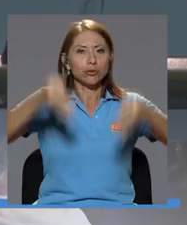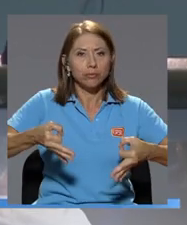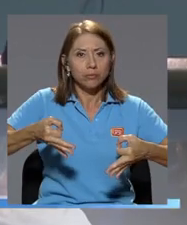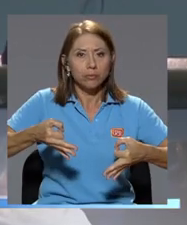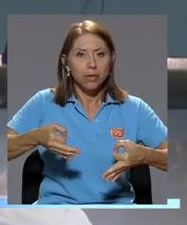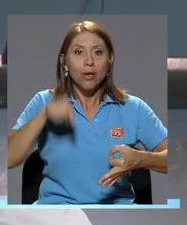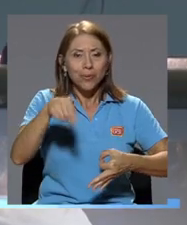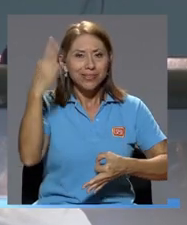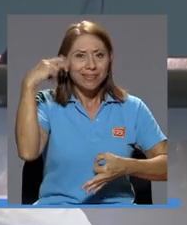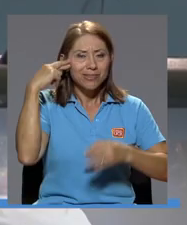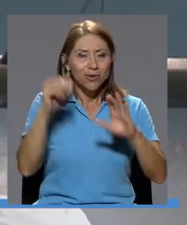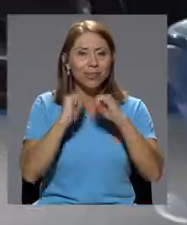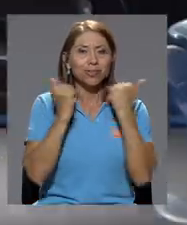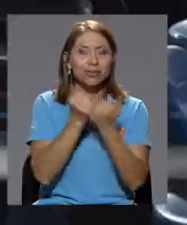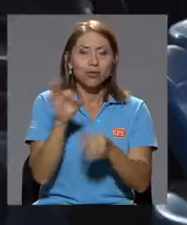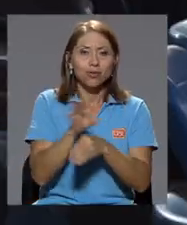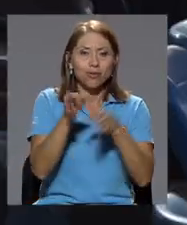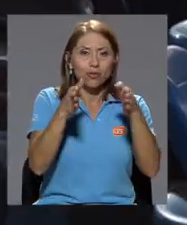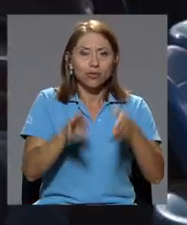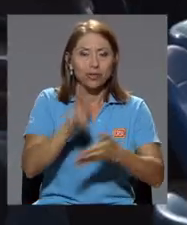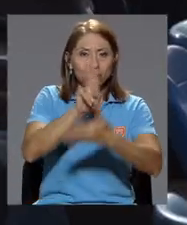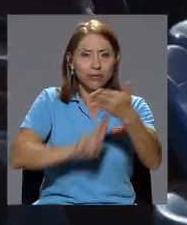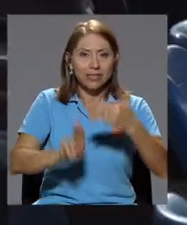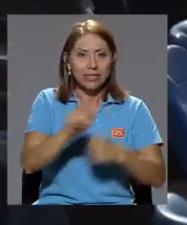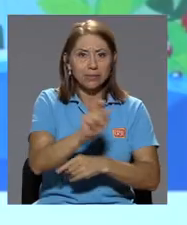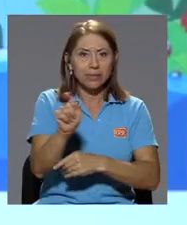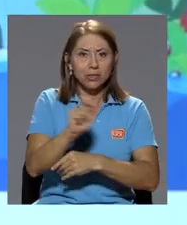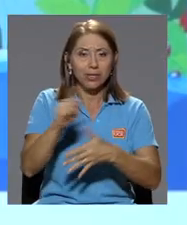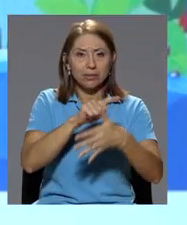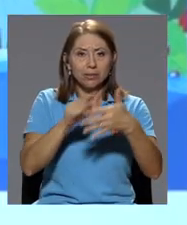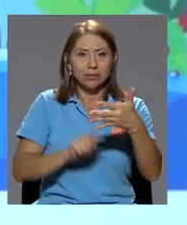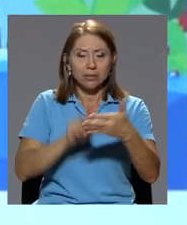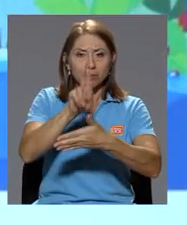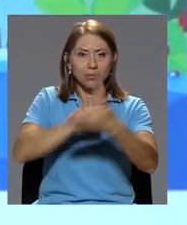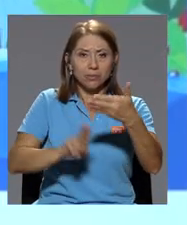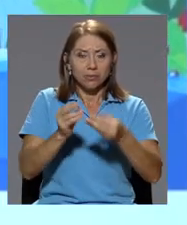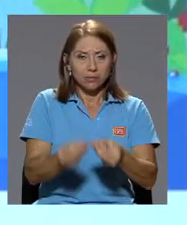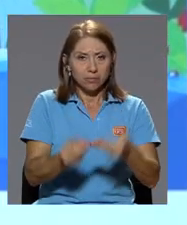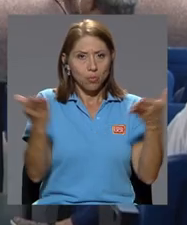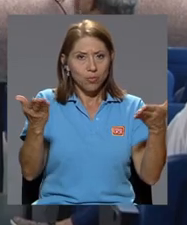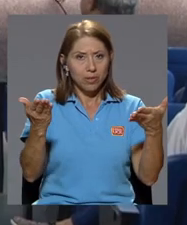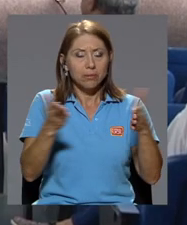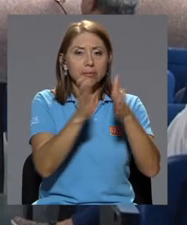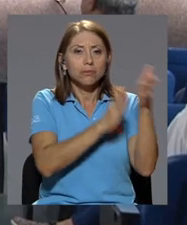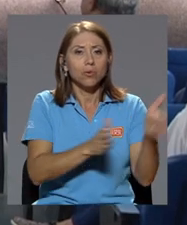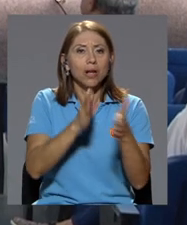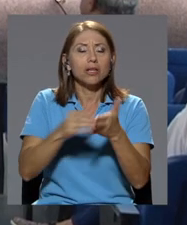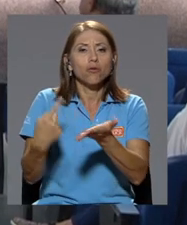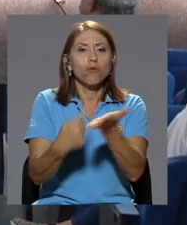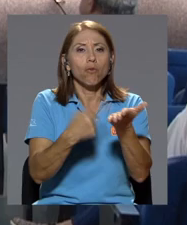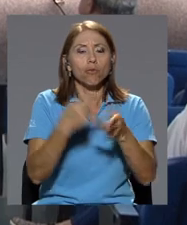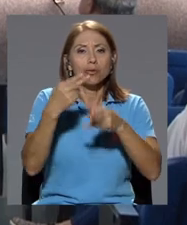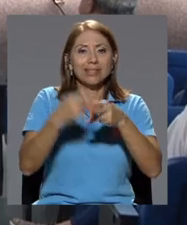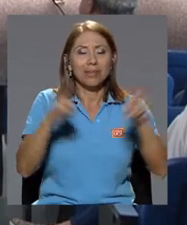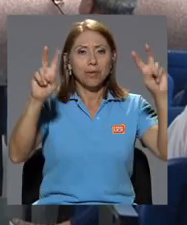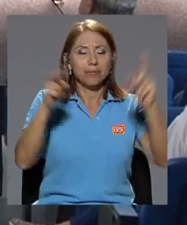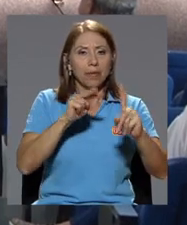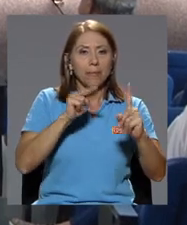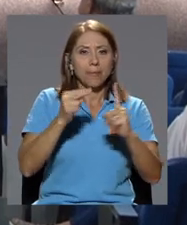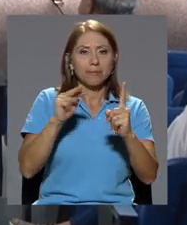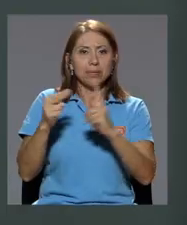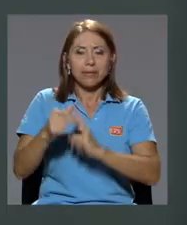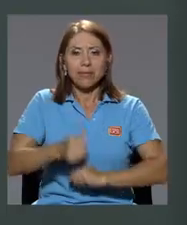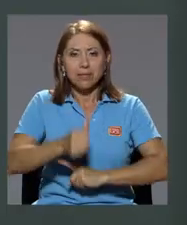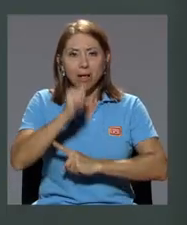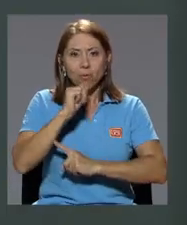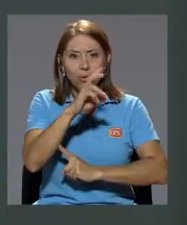por esta razón que la Asociación de Funcionarios Universitarios Pensionados de las Cinco Universidades Públicas organizó el Foro Perspectivas del Agua en